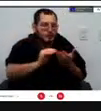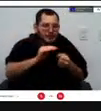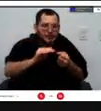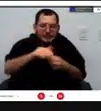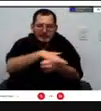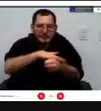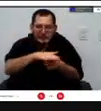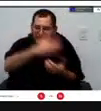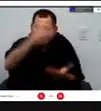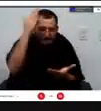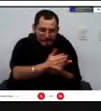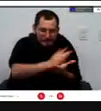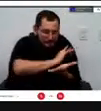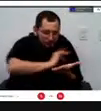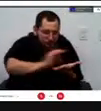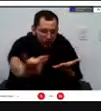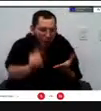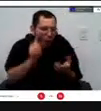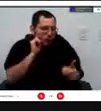manejo de esta